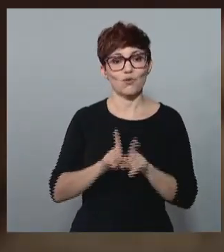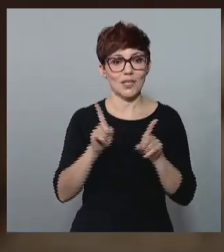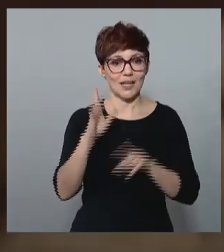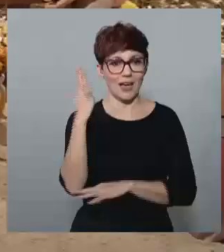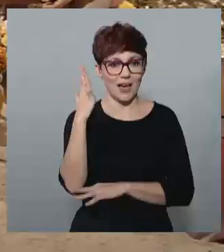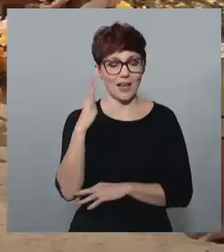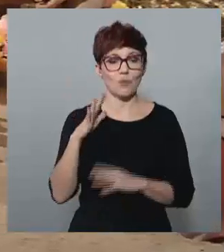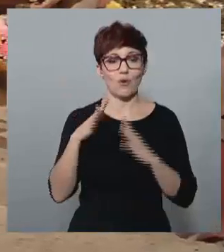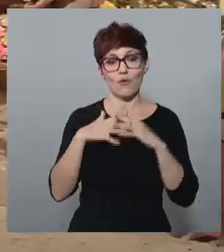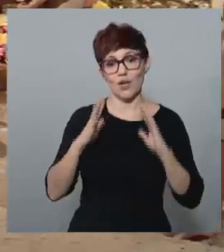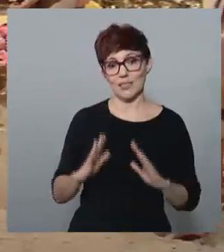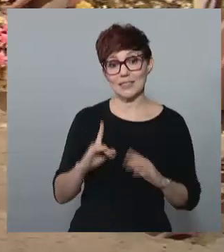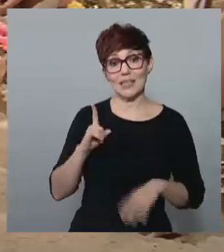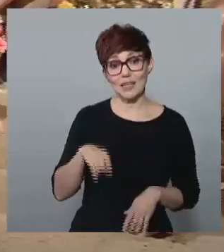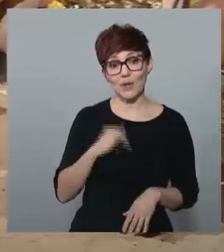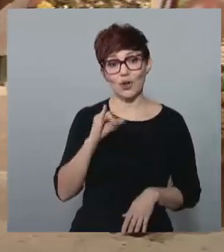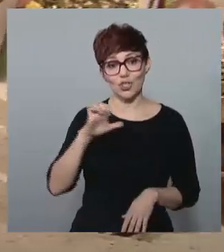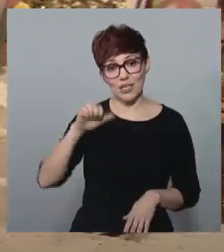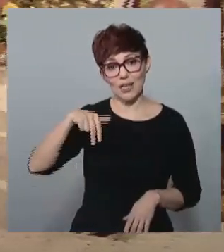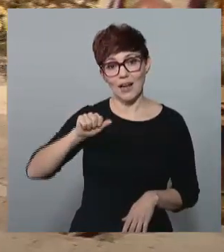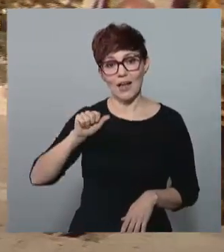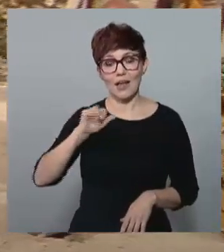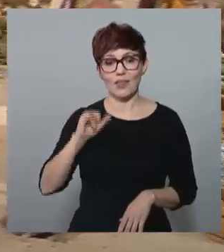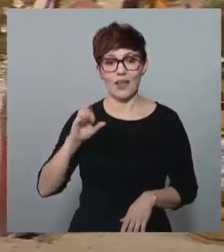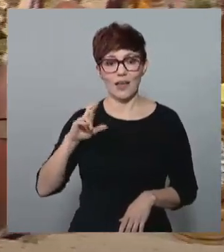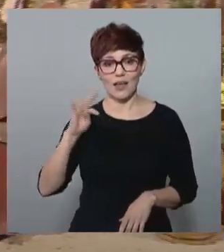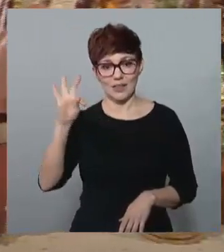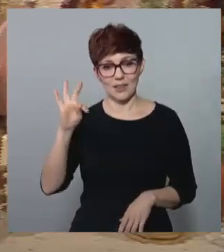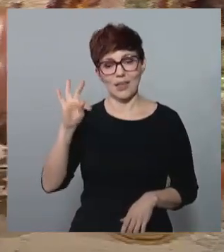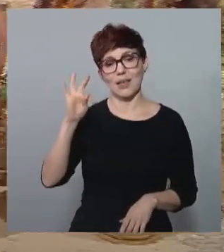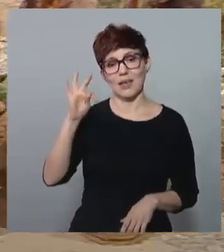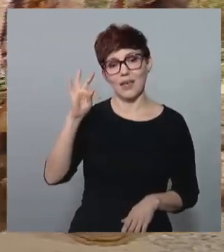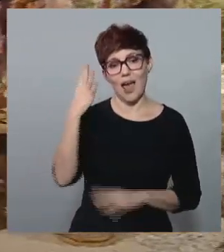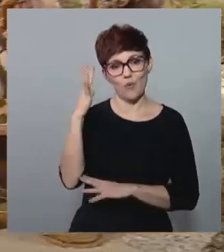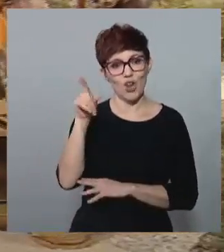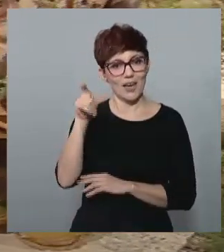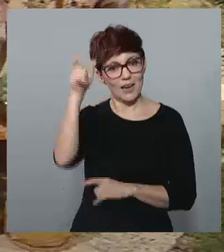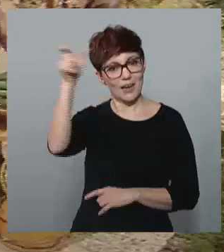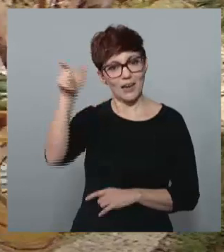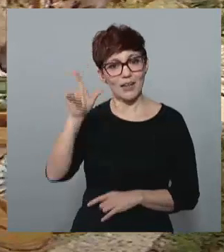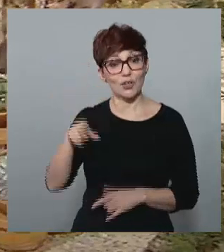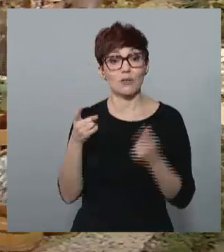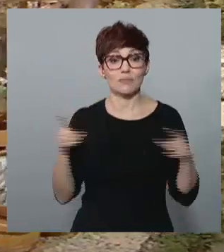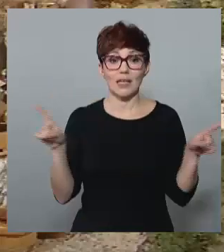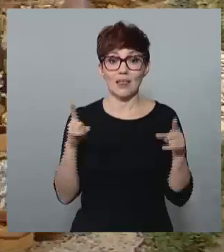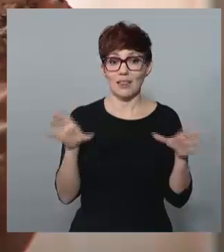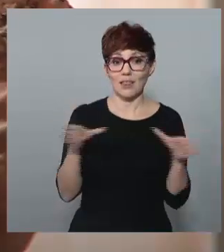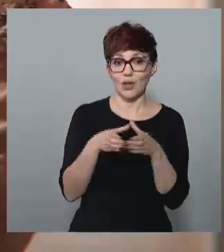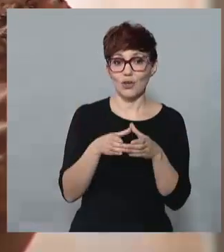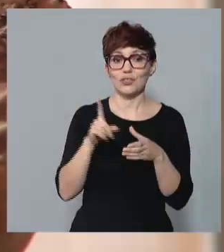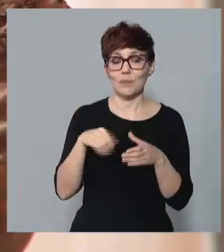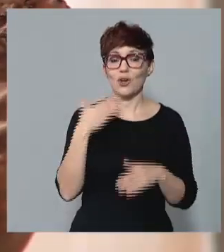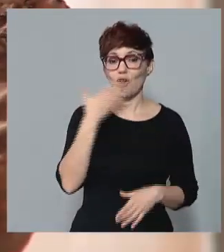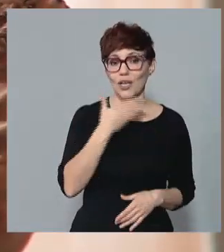Agrupación Belenista José de Nazaret de la Arboleja. Ya ha sido inaugurado con los villancicos de la coral San Buenaventura del Colegio